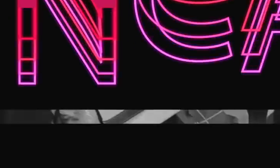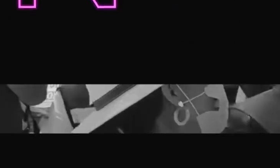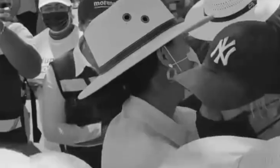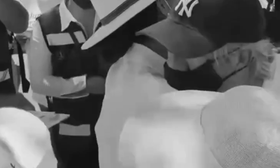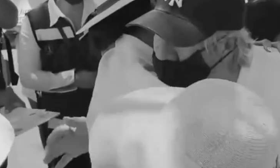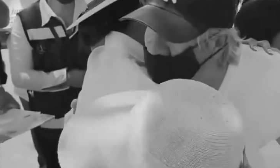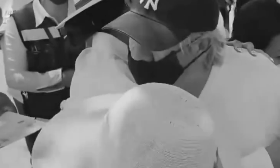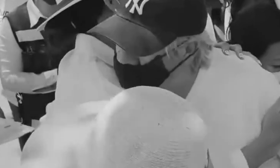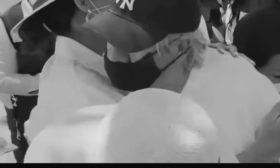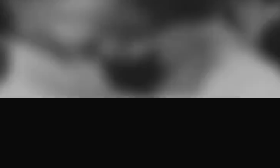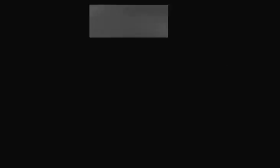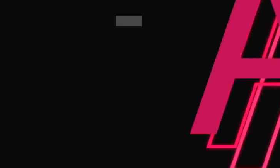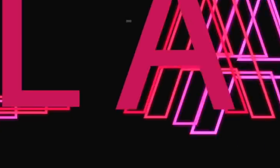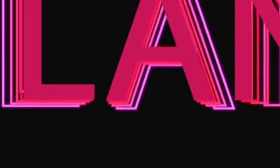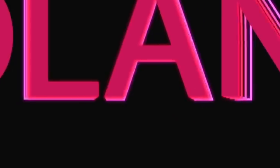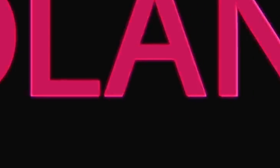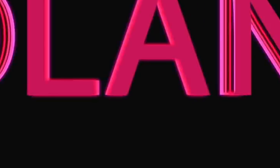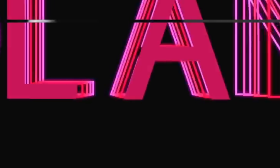la la